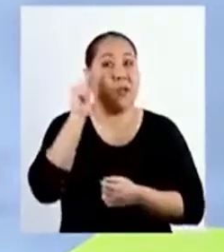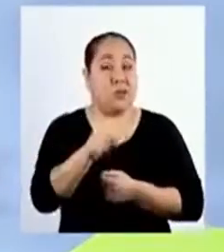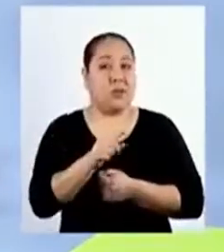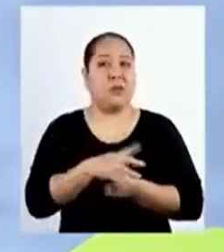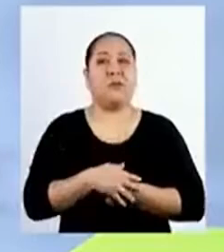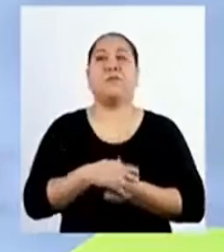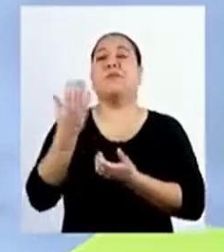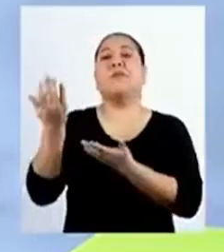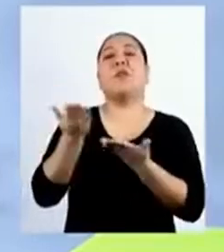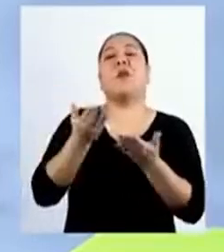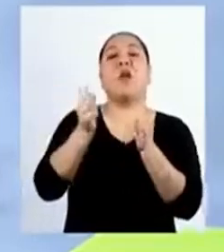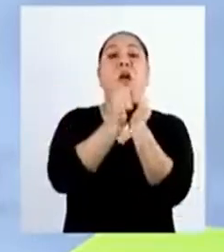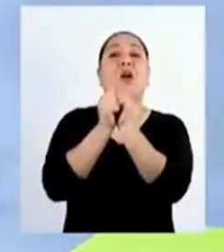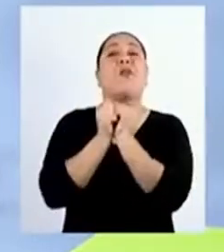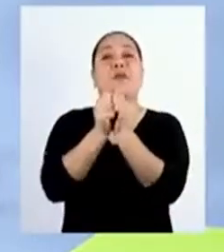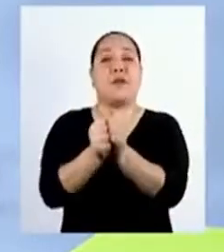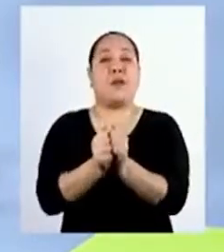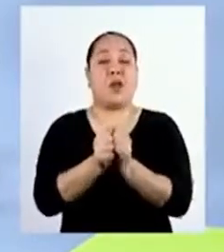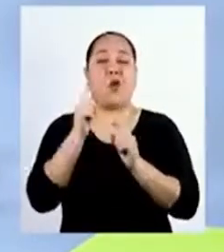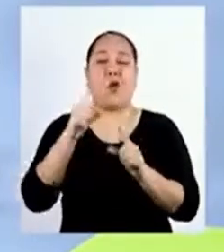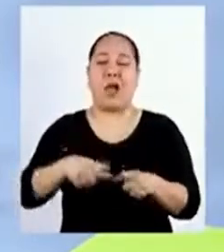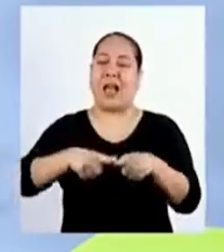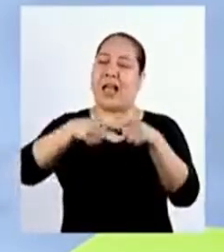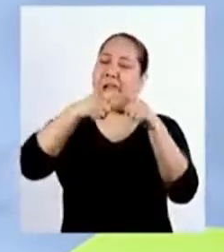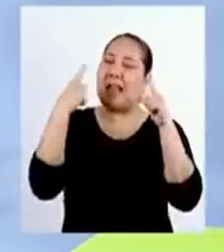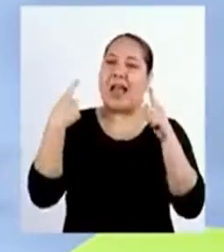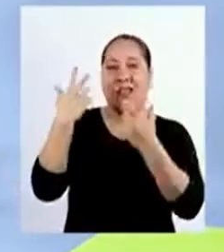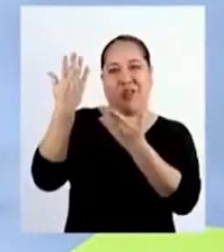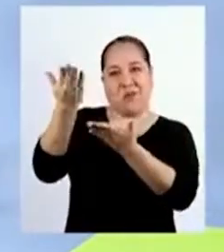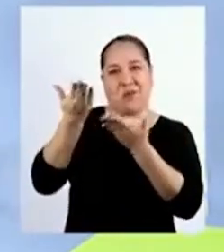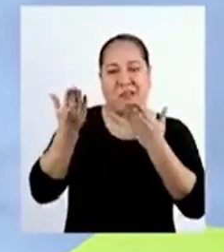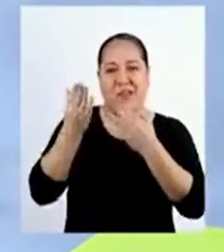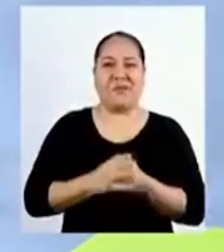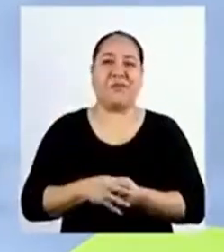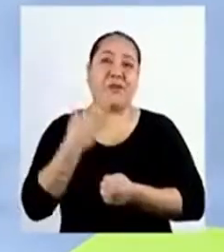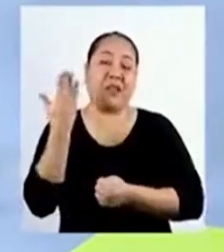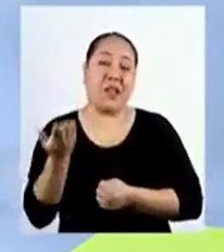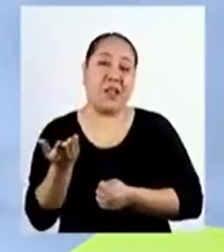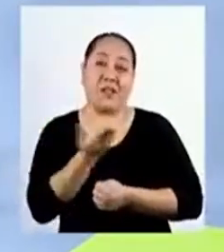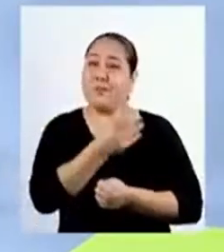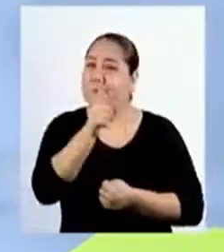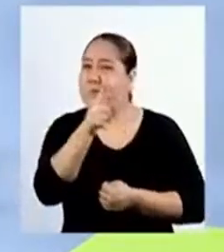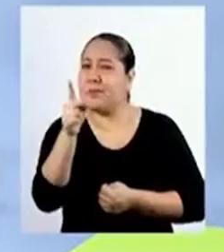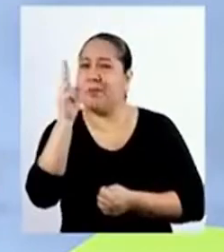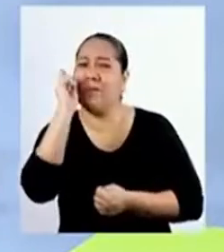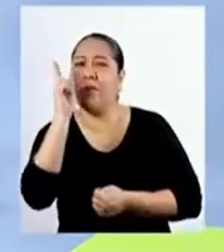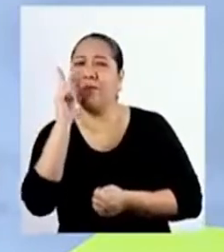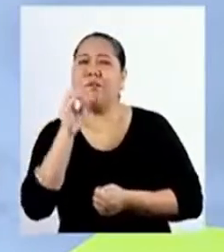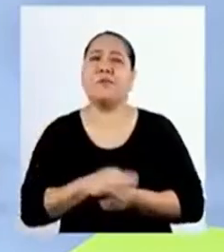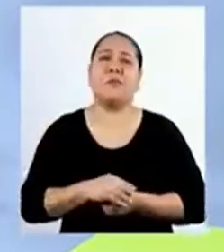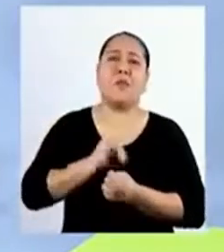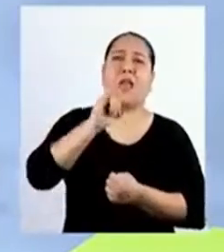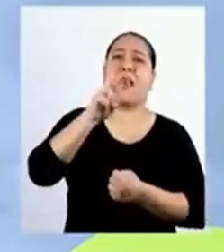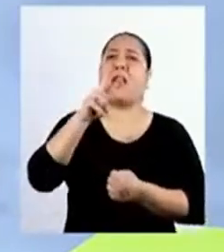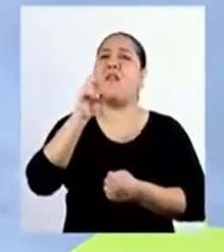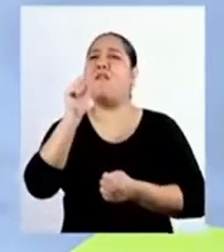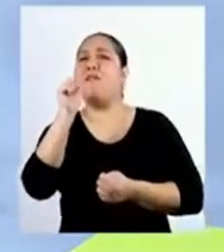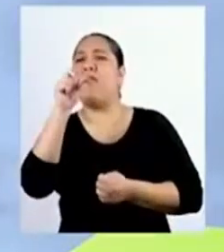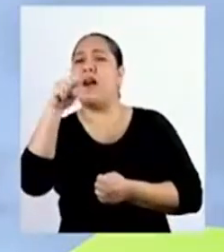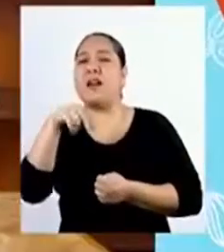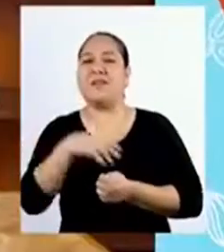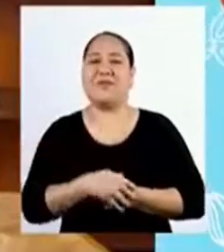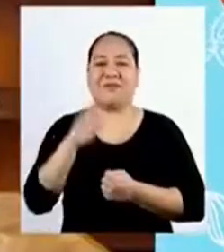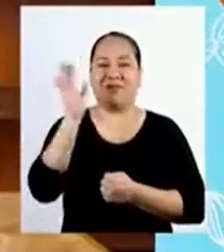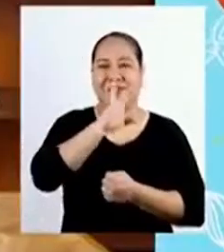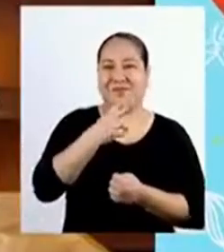Para ello, nos acompañará un gran invitado. Está por allí, profesor Iván Figueroa.